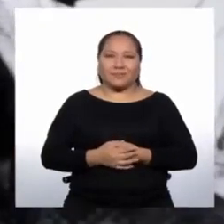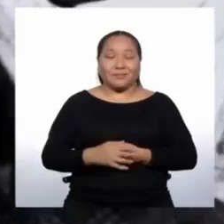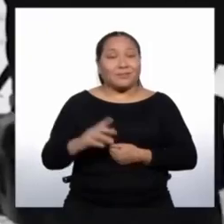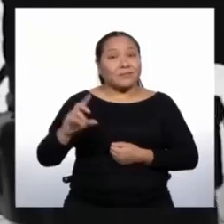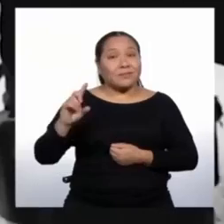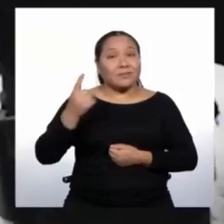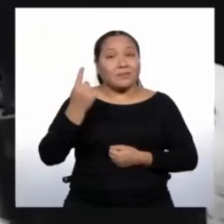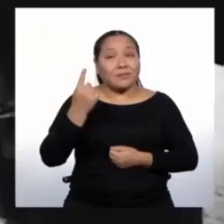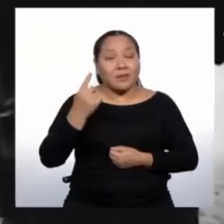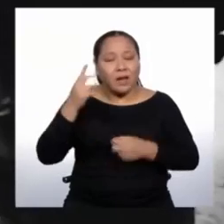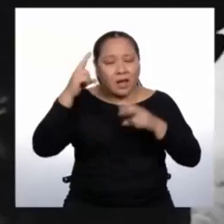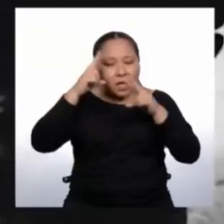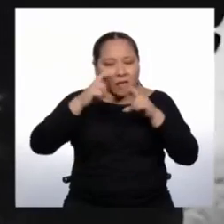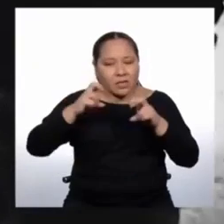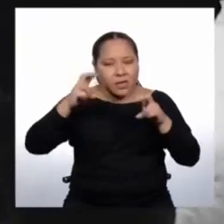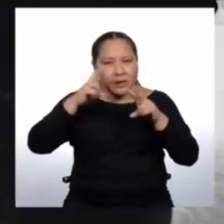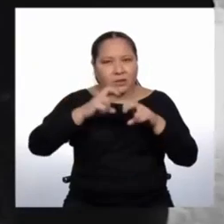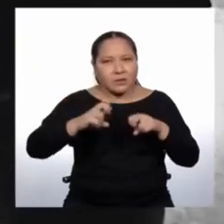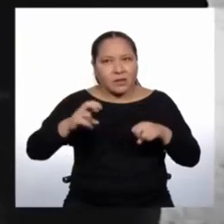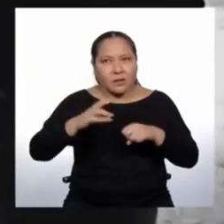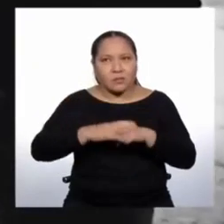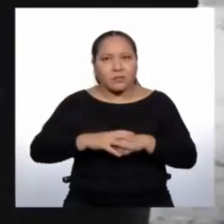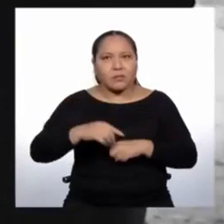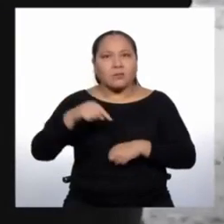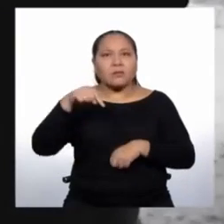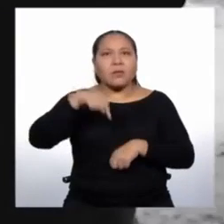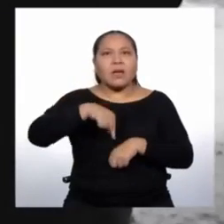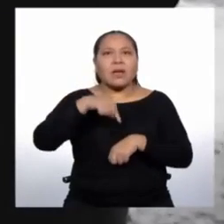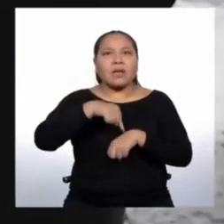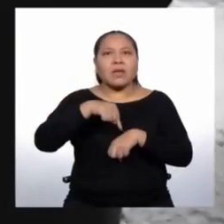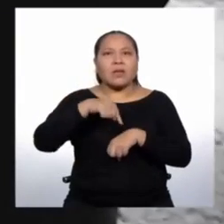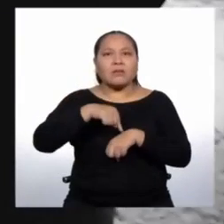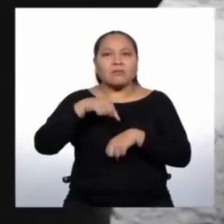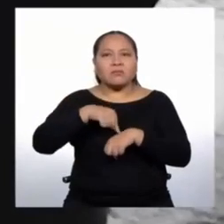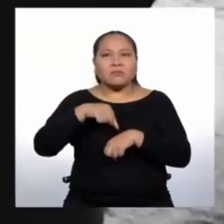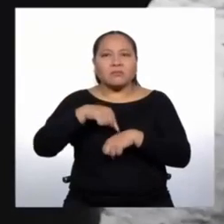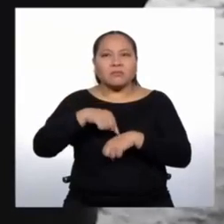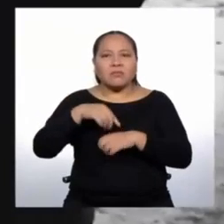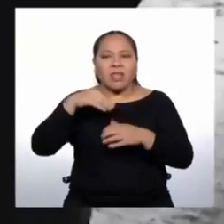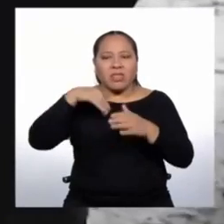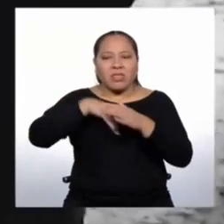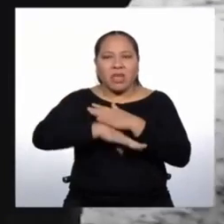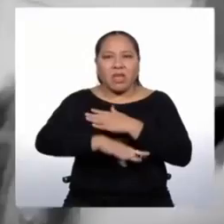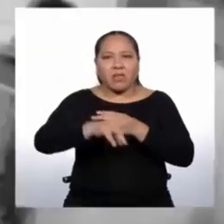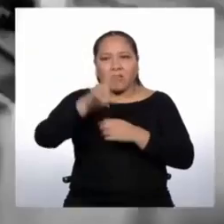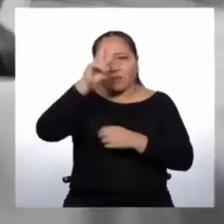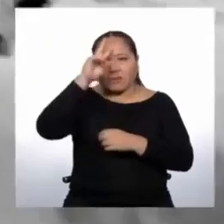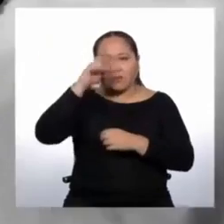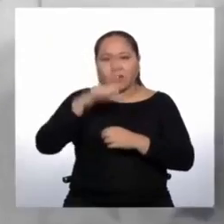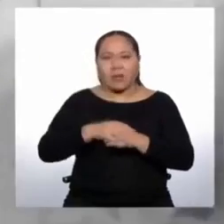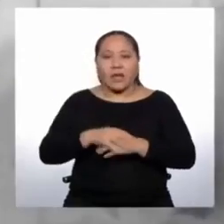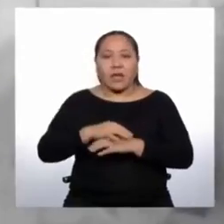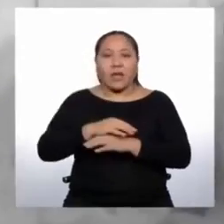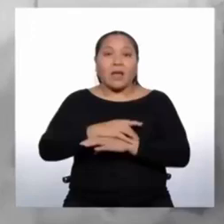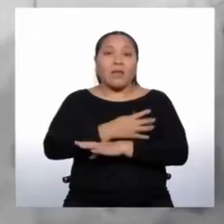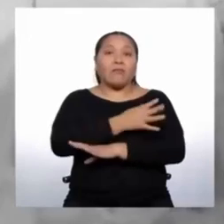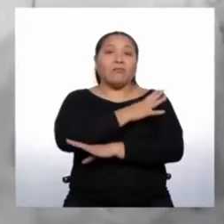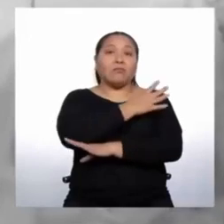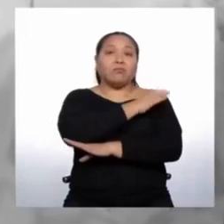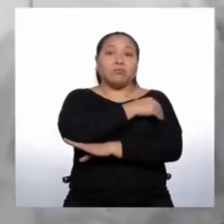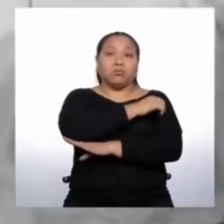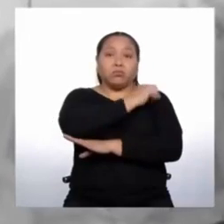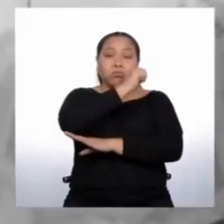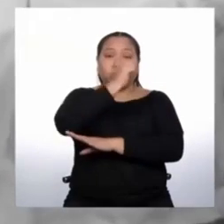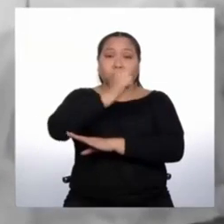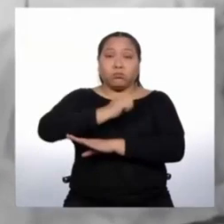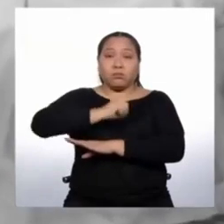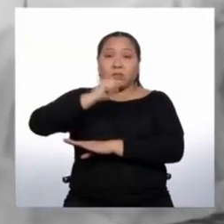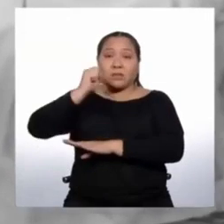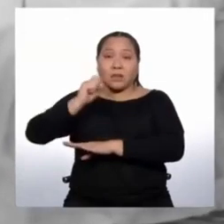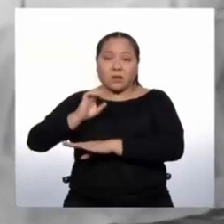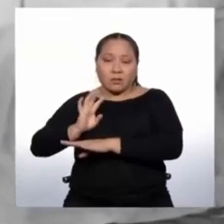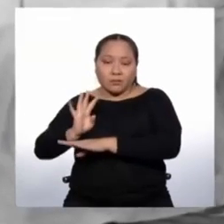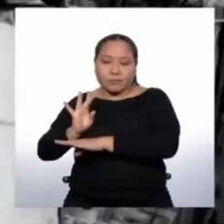Primero, analicemos la migración interna, la que en su origen fue del campo a los centros urbanos.